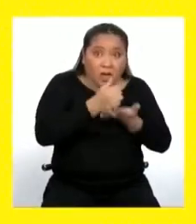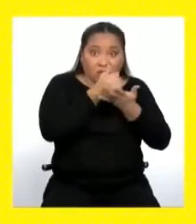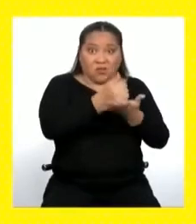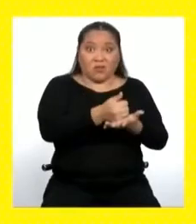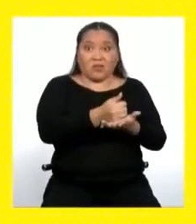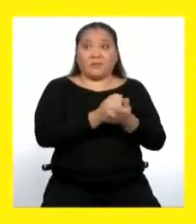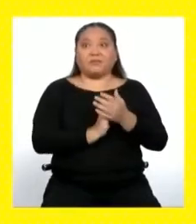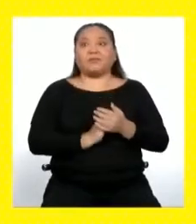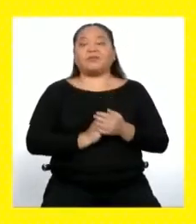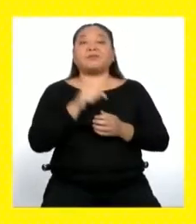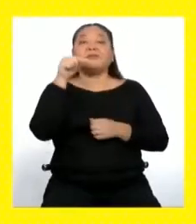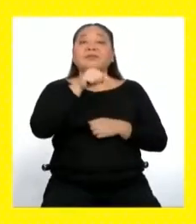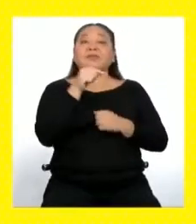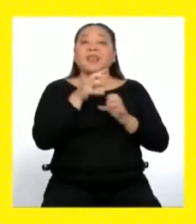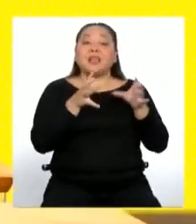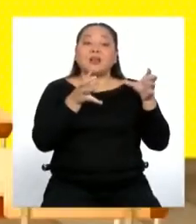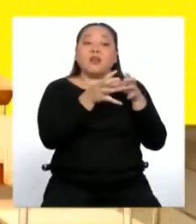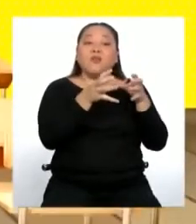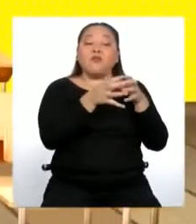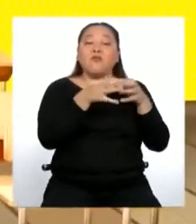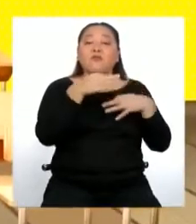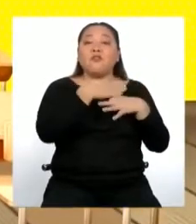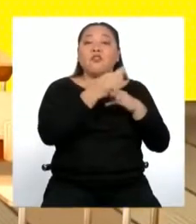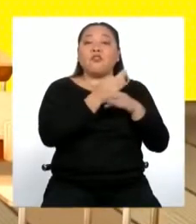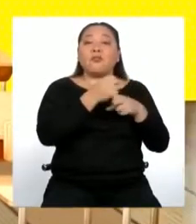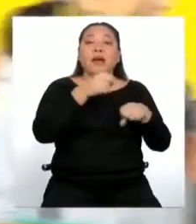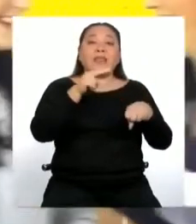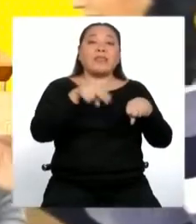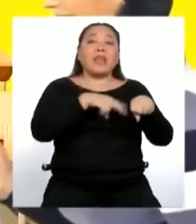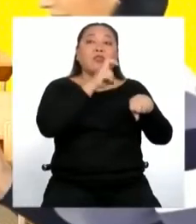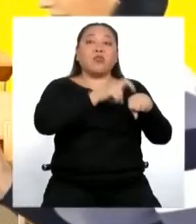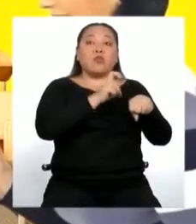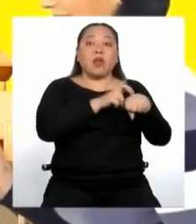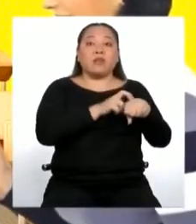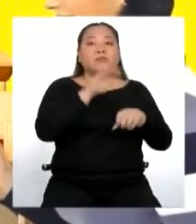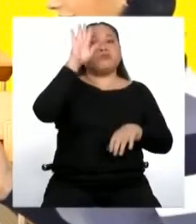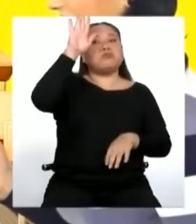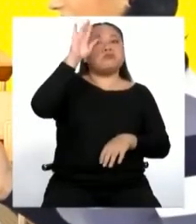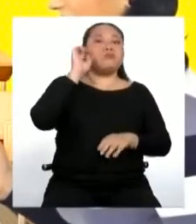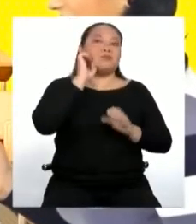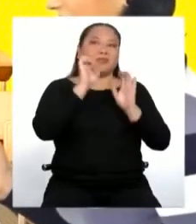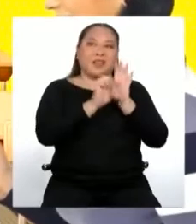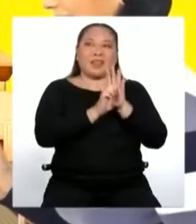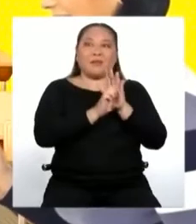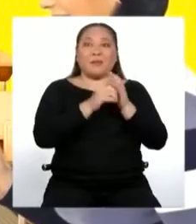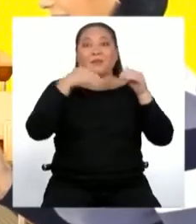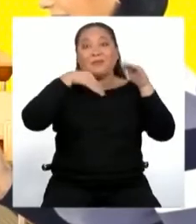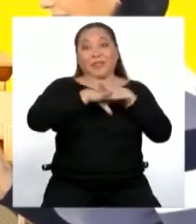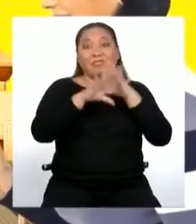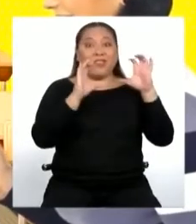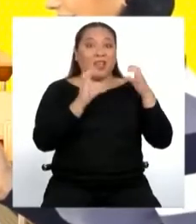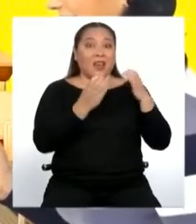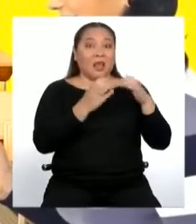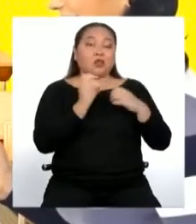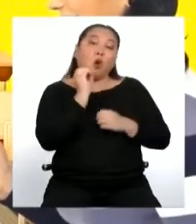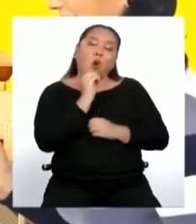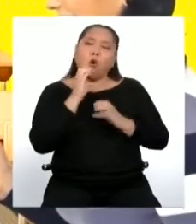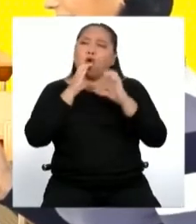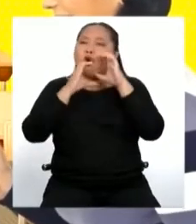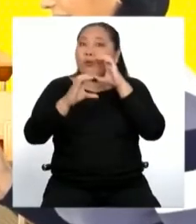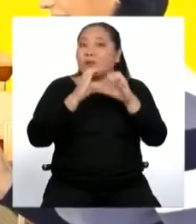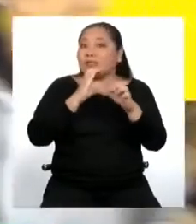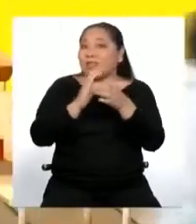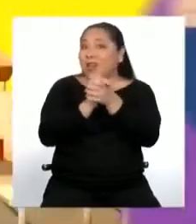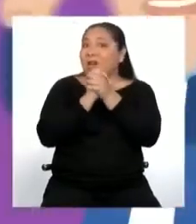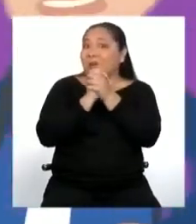medios de origen natural también los usamos para participar. Por ejemplo, en clase o en una conversación con nuestros